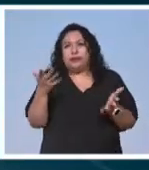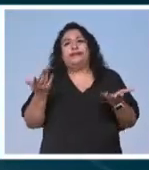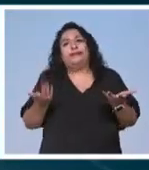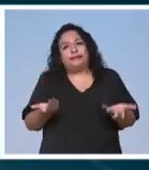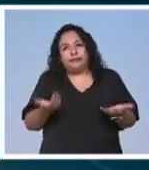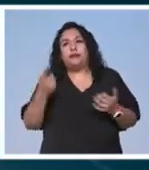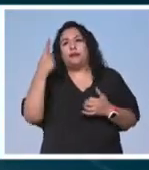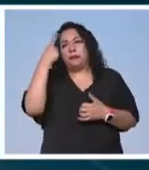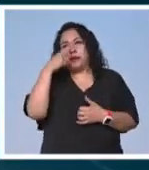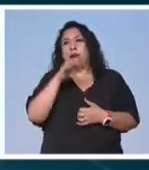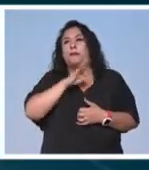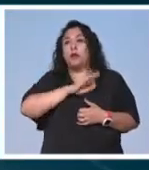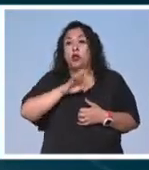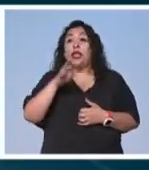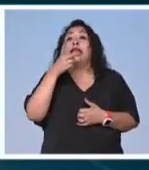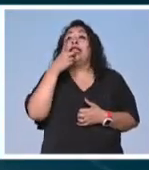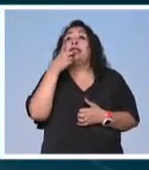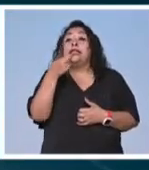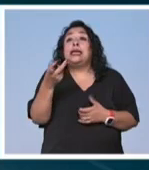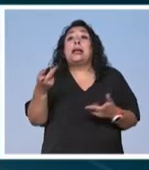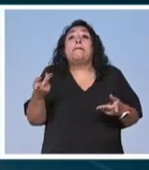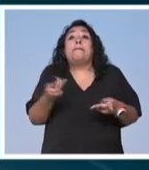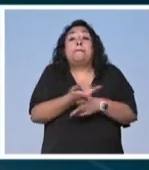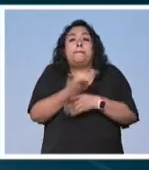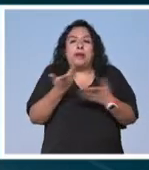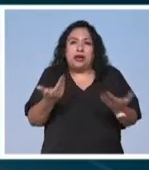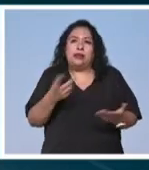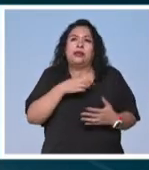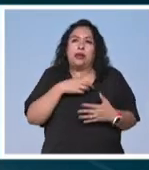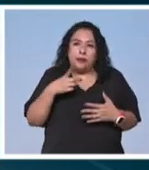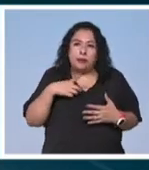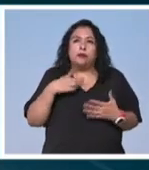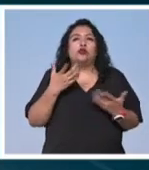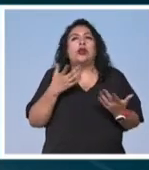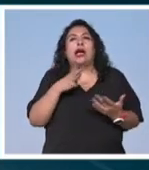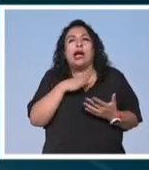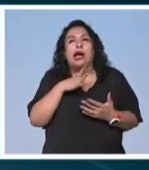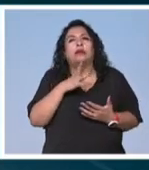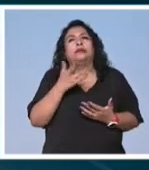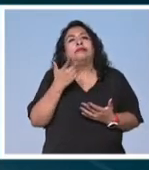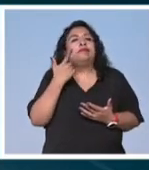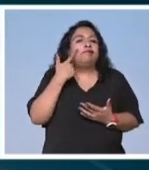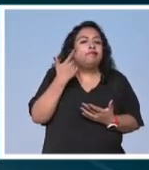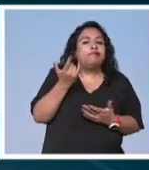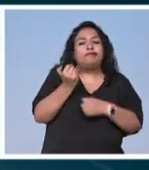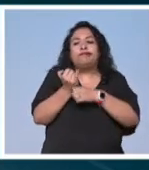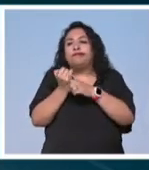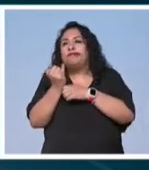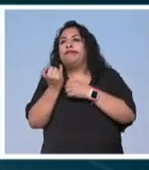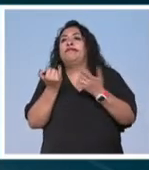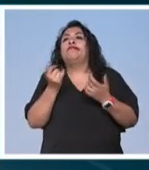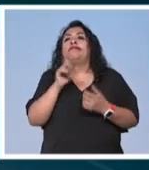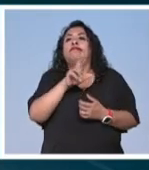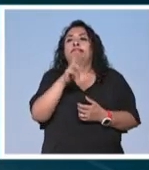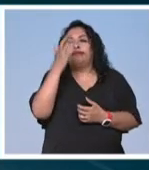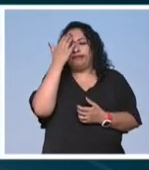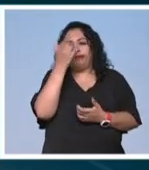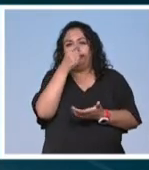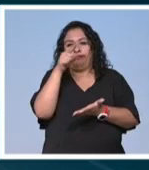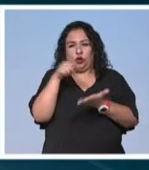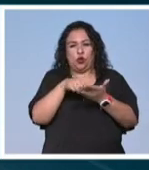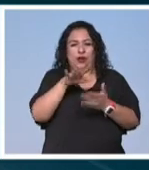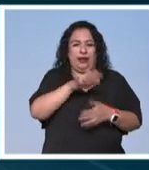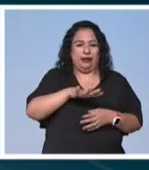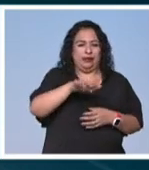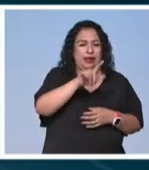para poder decir qué es lo que está pasando hubo que hacer un reconocimiento incluyendo aquellas lagunas